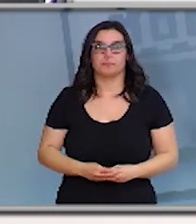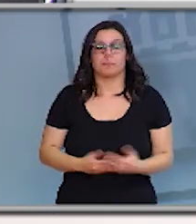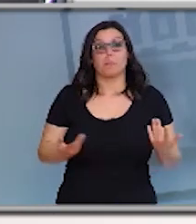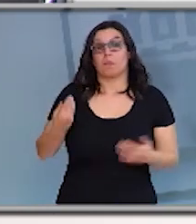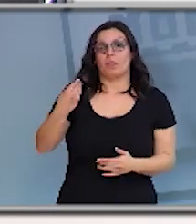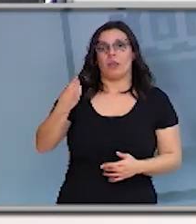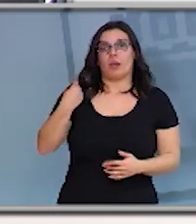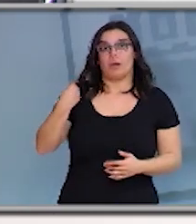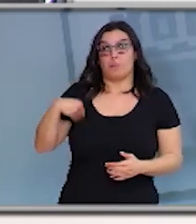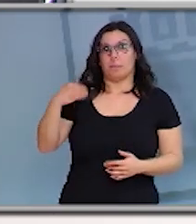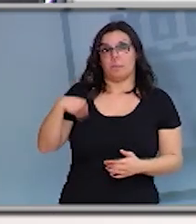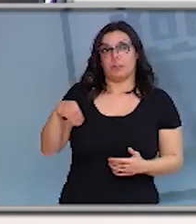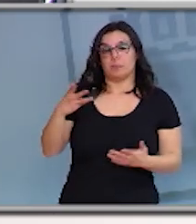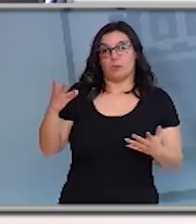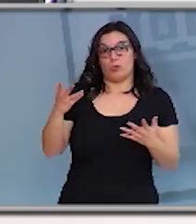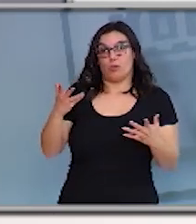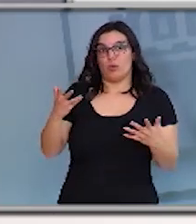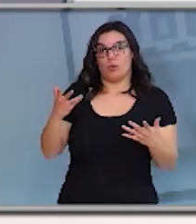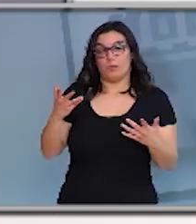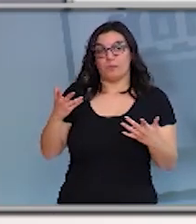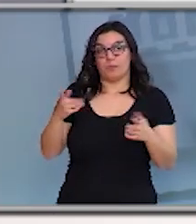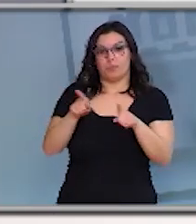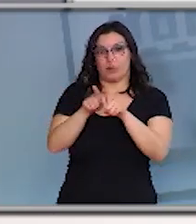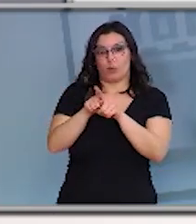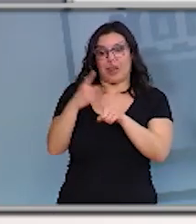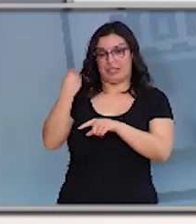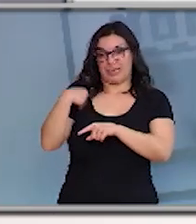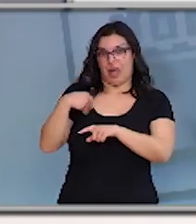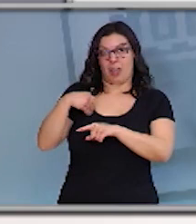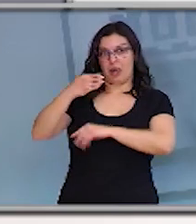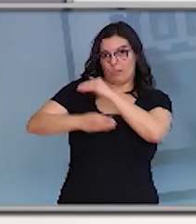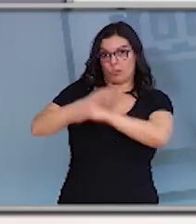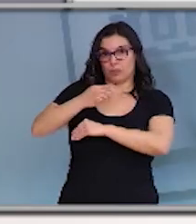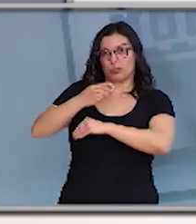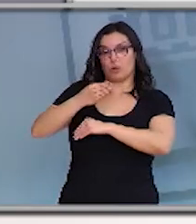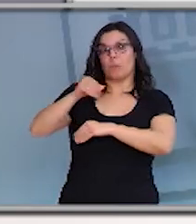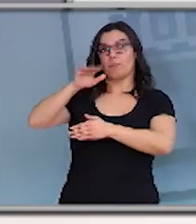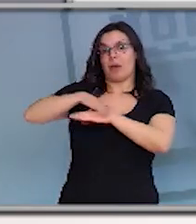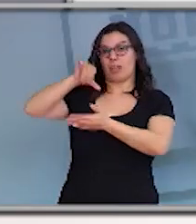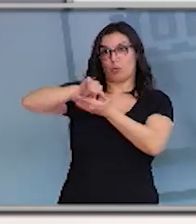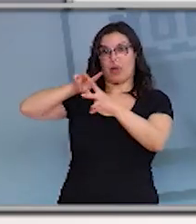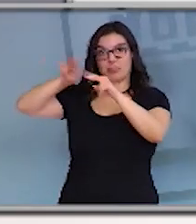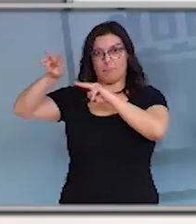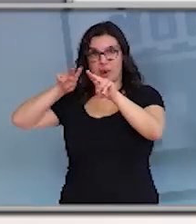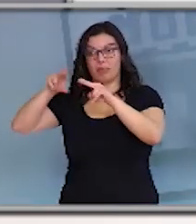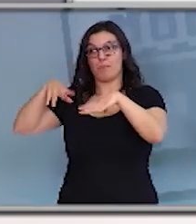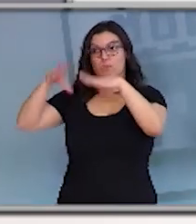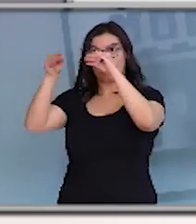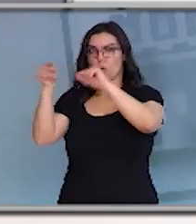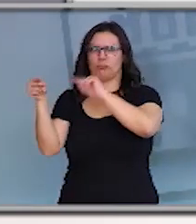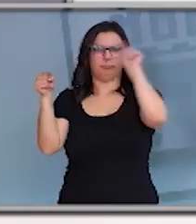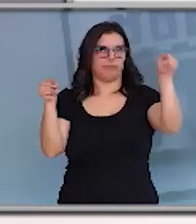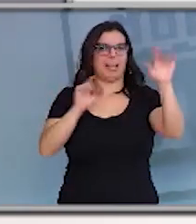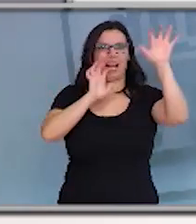mismas ya para las mismas que hemos adoptado para la ciudad de Miranda de Ebro y para la ciudad de Burgos